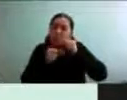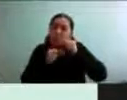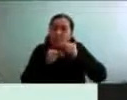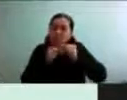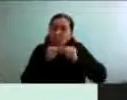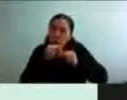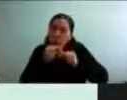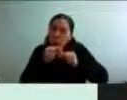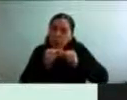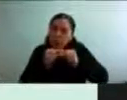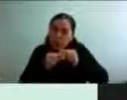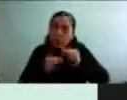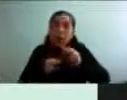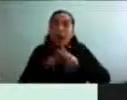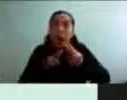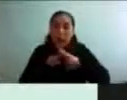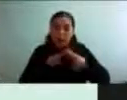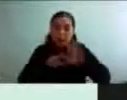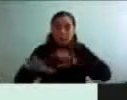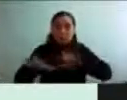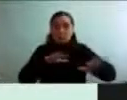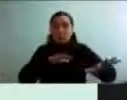pero como vemos, no es suficiente.